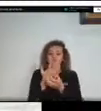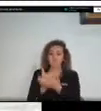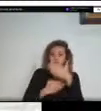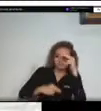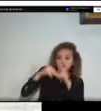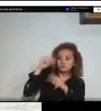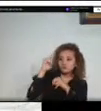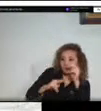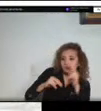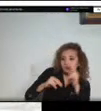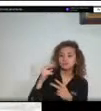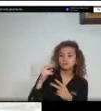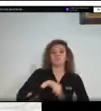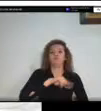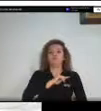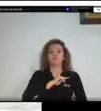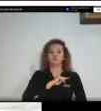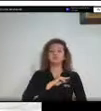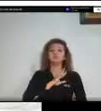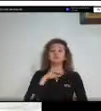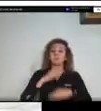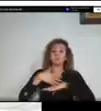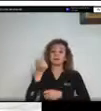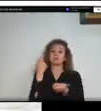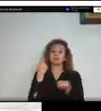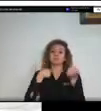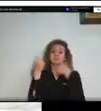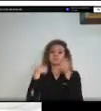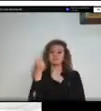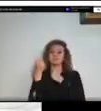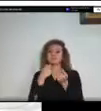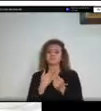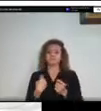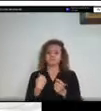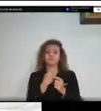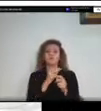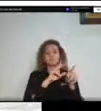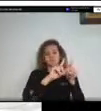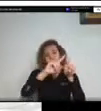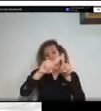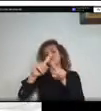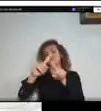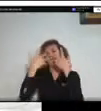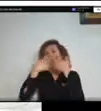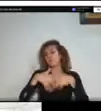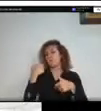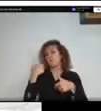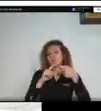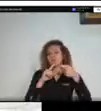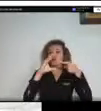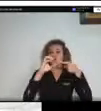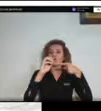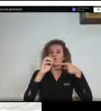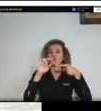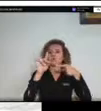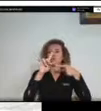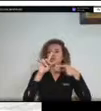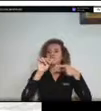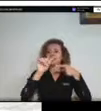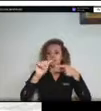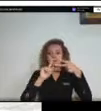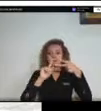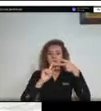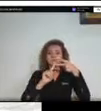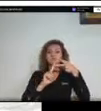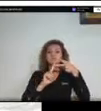ser los accionistas mayoritarios de otras empresas como lo son Ocensa y particularmente en la zona